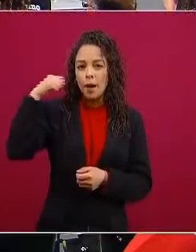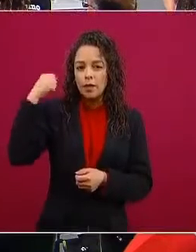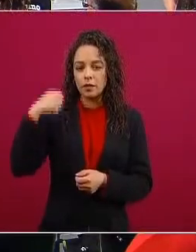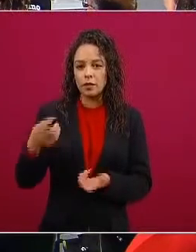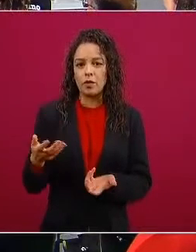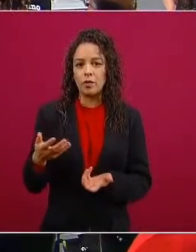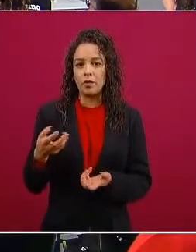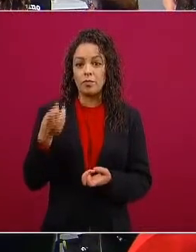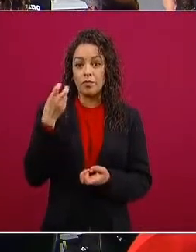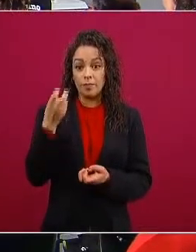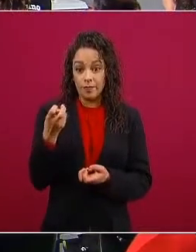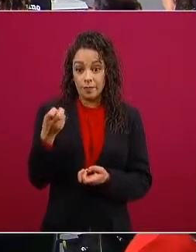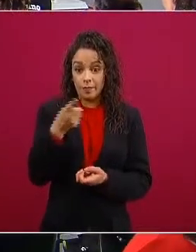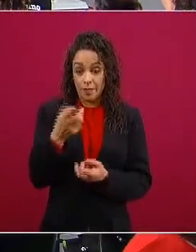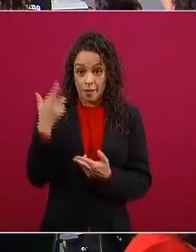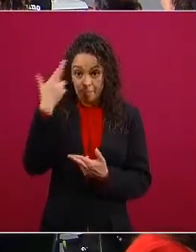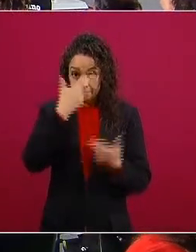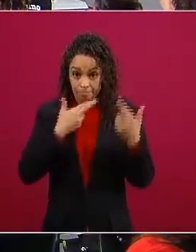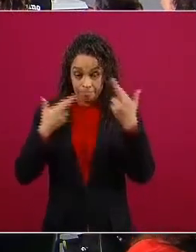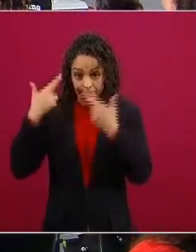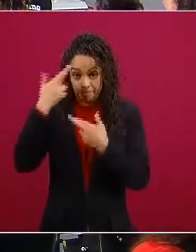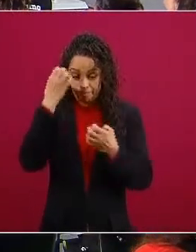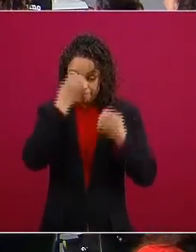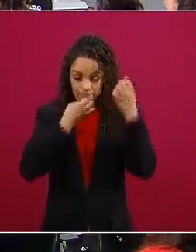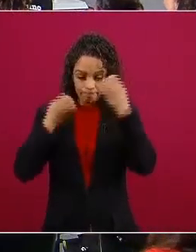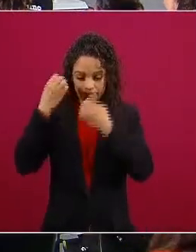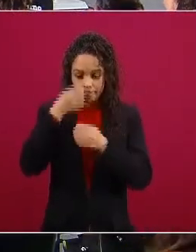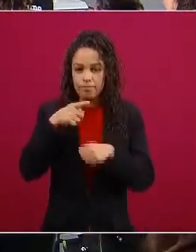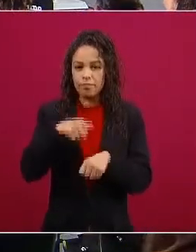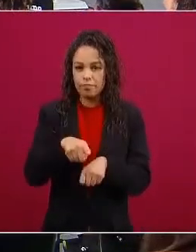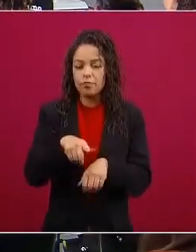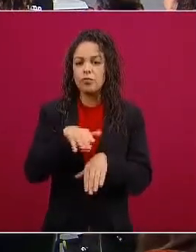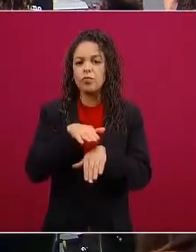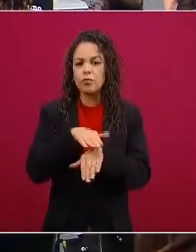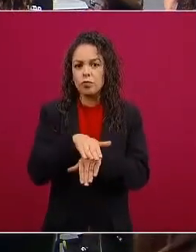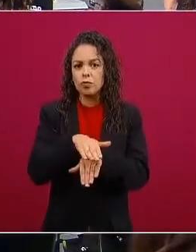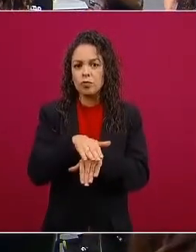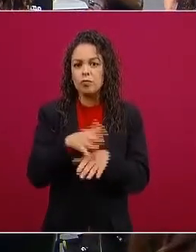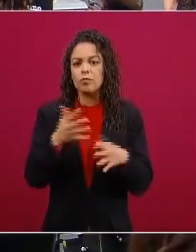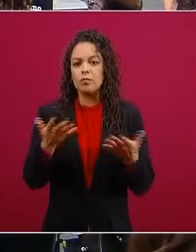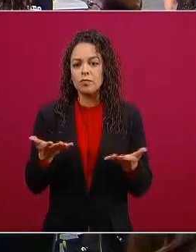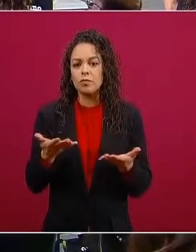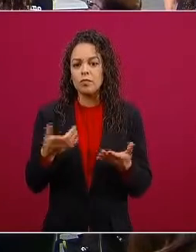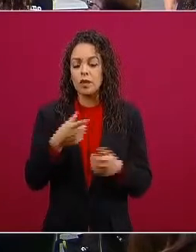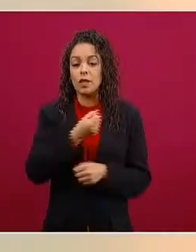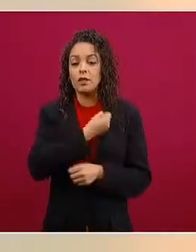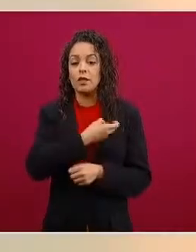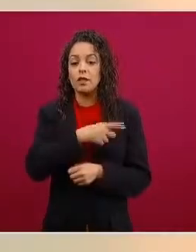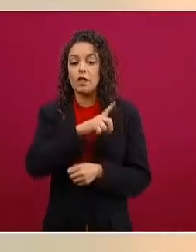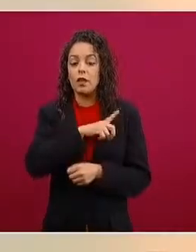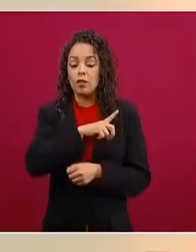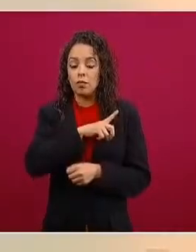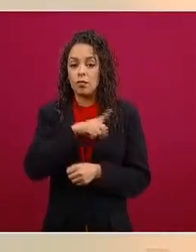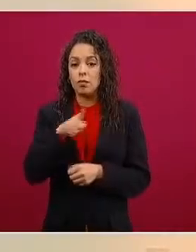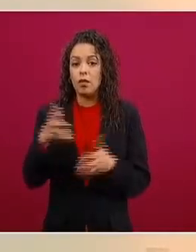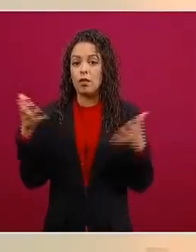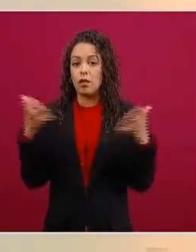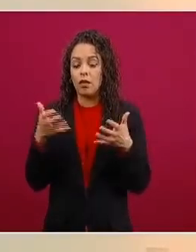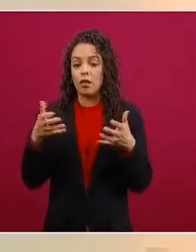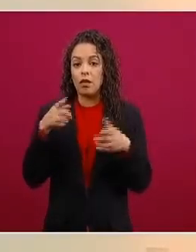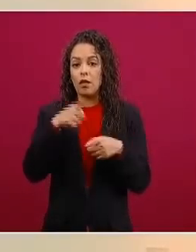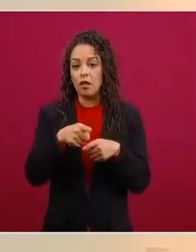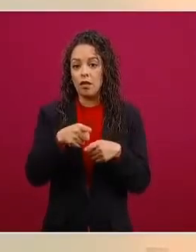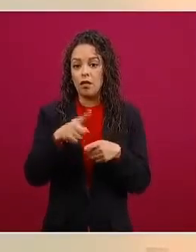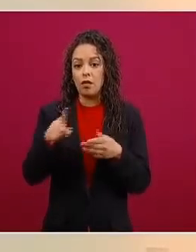estudio se está haciendo cruzando varias fuentes esta lo hizo FunSalud tomando en cuenta tanto fuentes